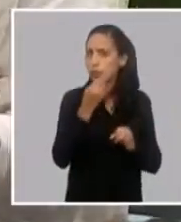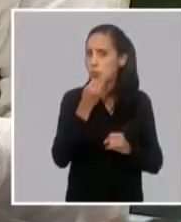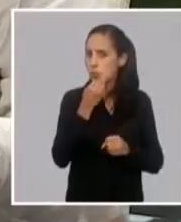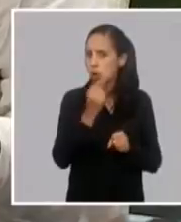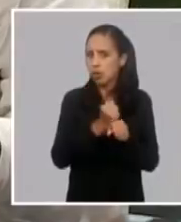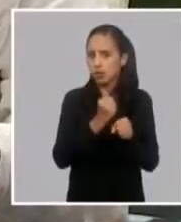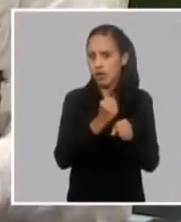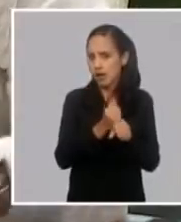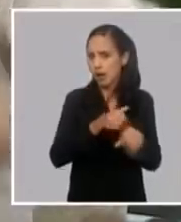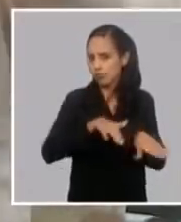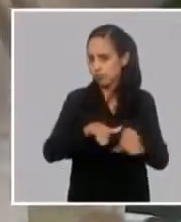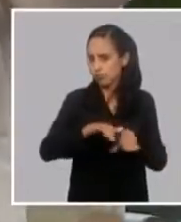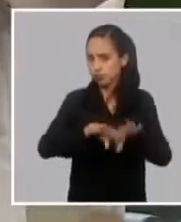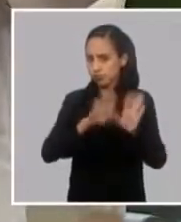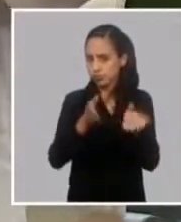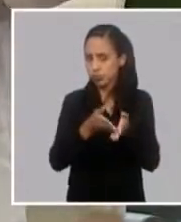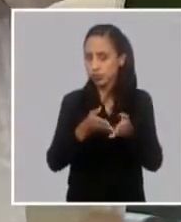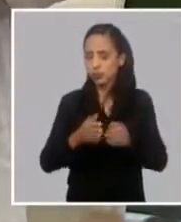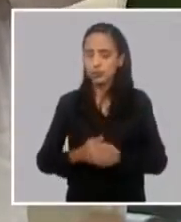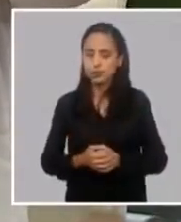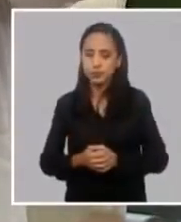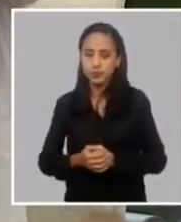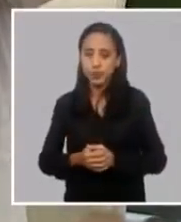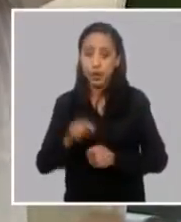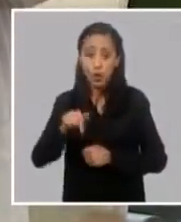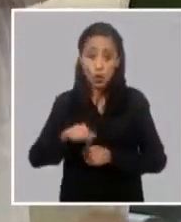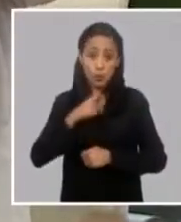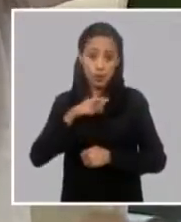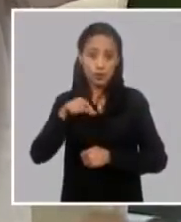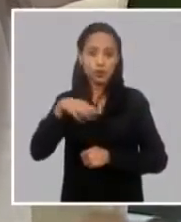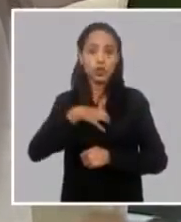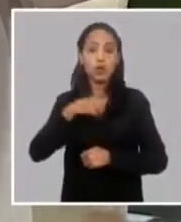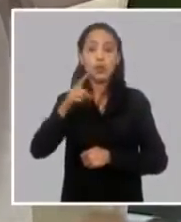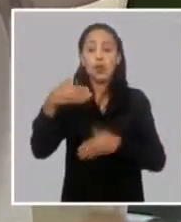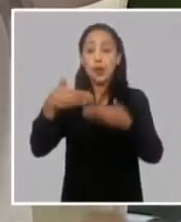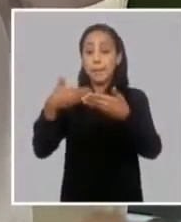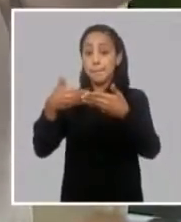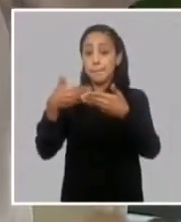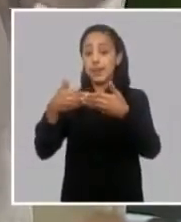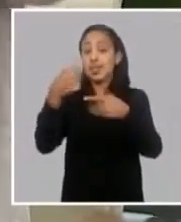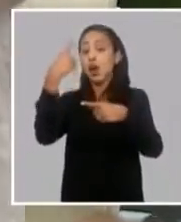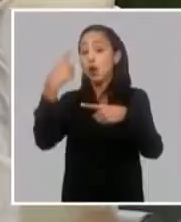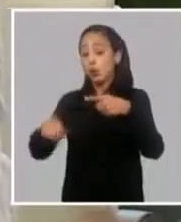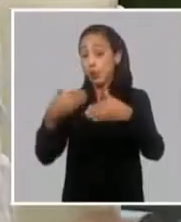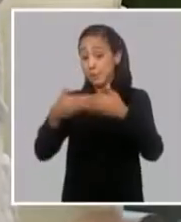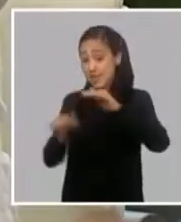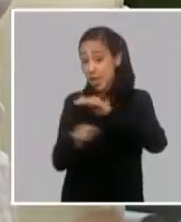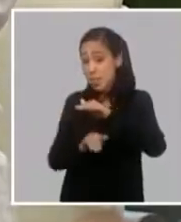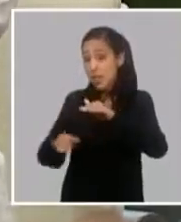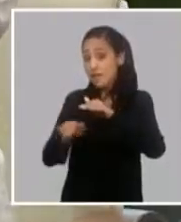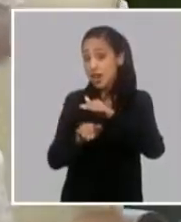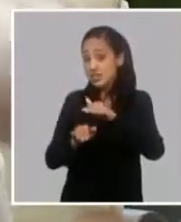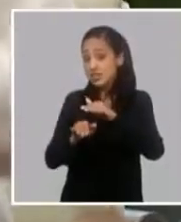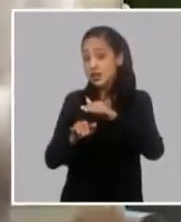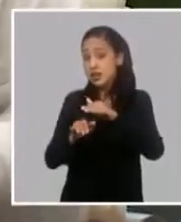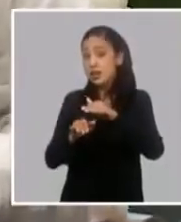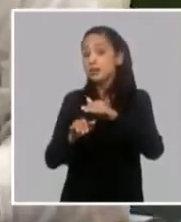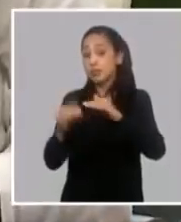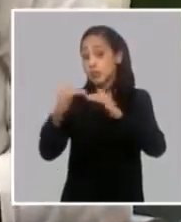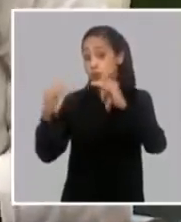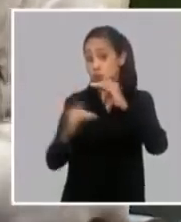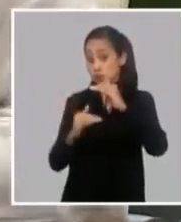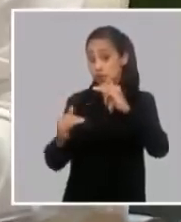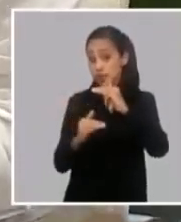la concepción que tenemos hoy de por ejemplo tenemos una empresa y otra unidad empresarial de base subordinada o una OSDE con una empresa ese